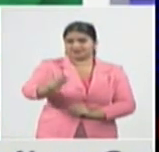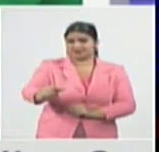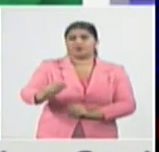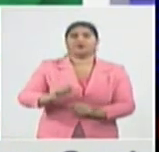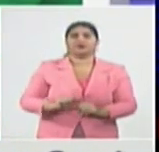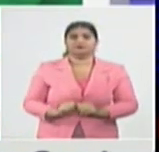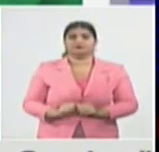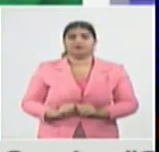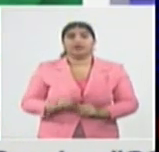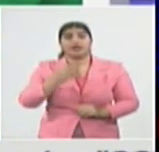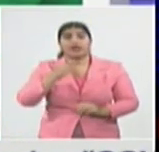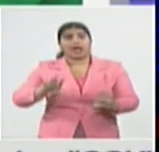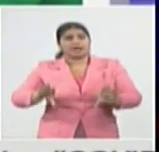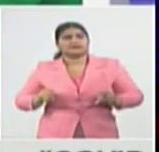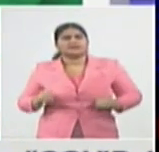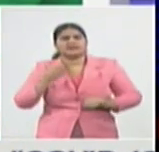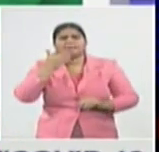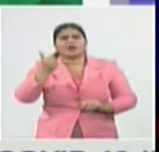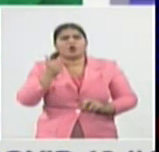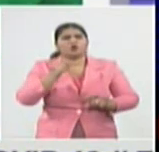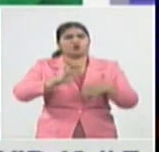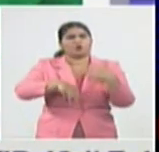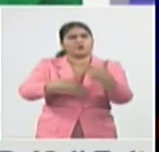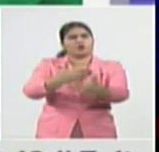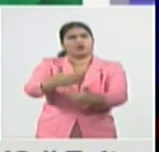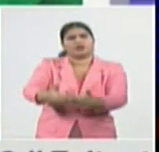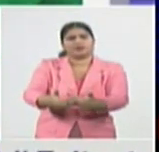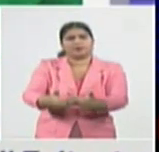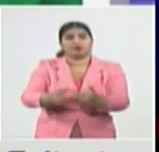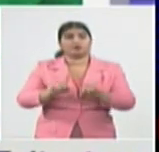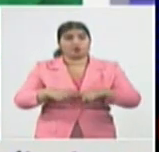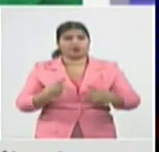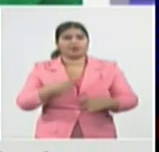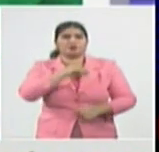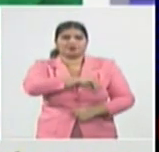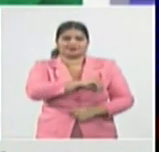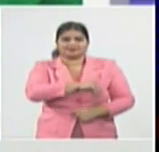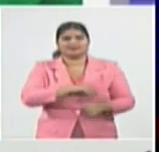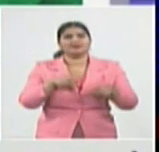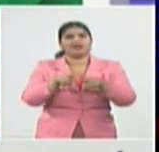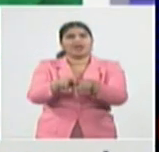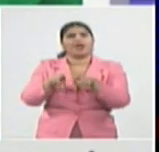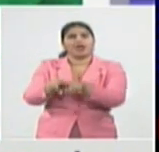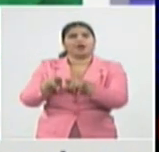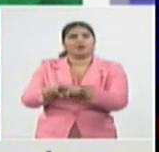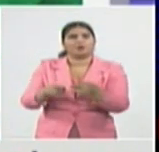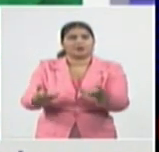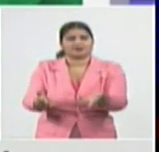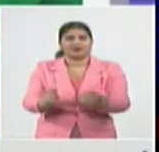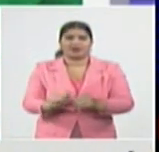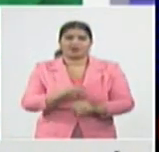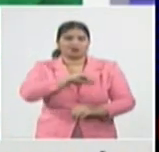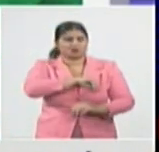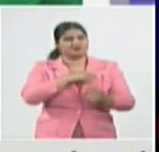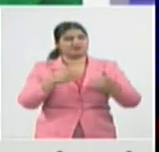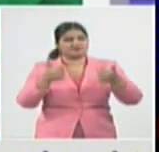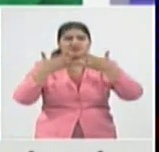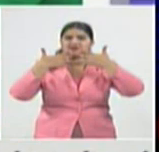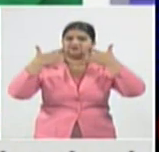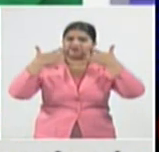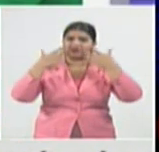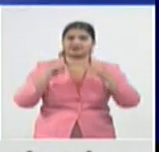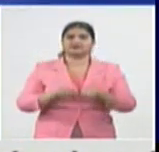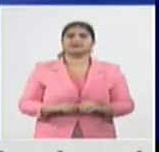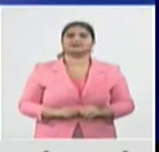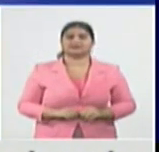frustraciones de tolerar el estrés y tienen más capacidad de llevar la situación actual más favorable buscar vías de